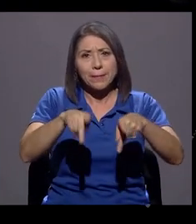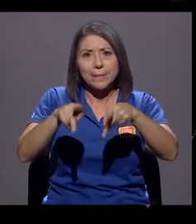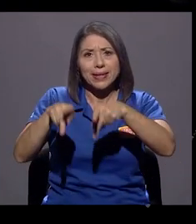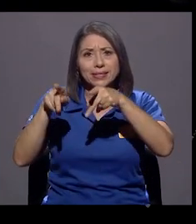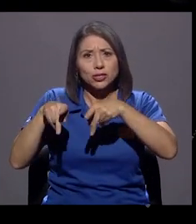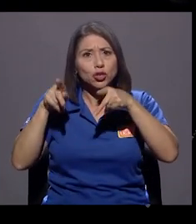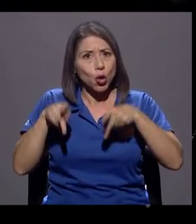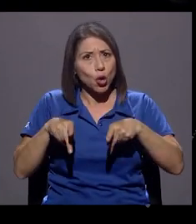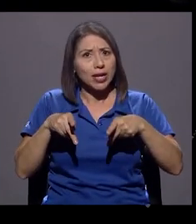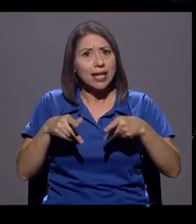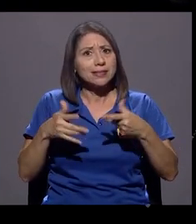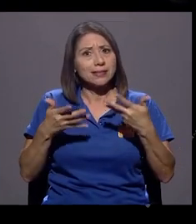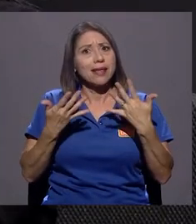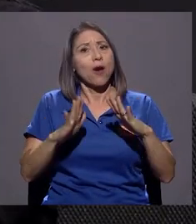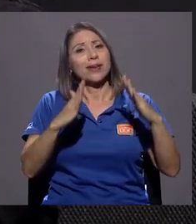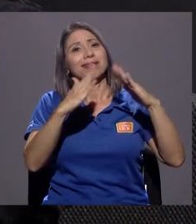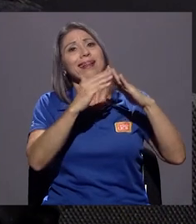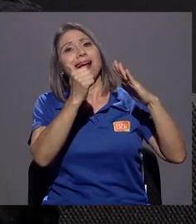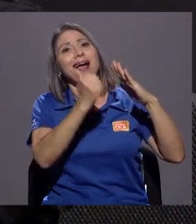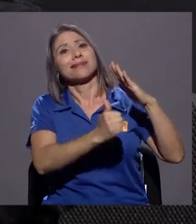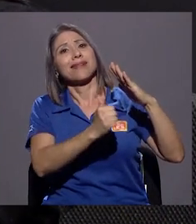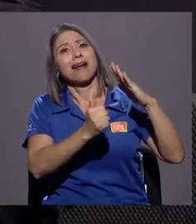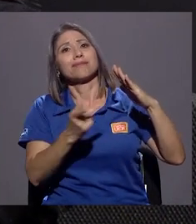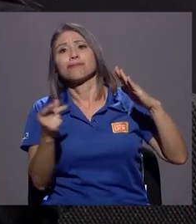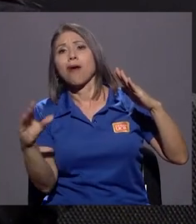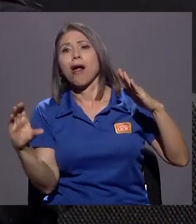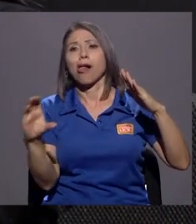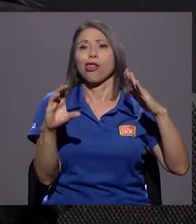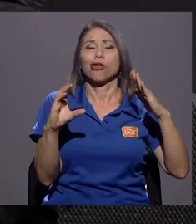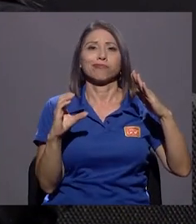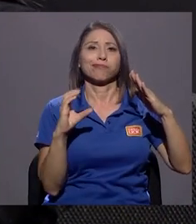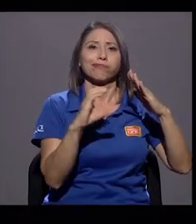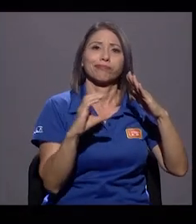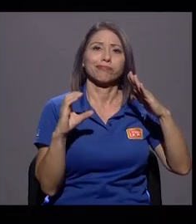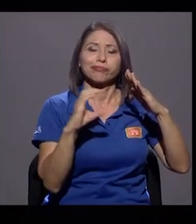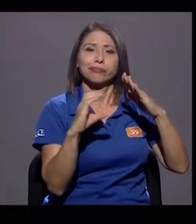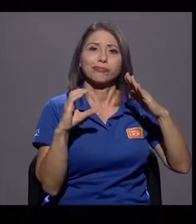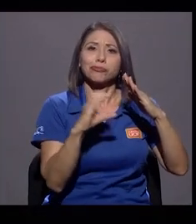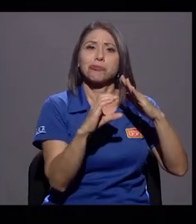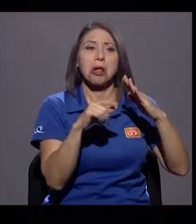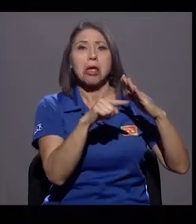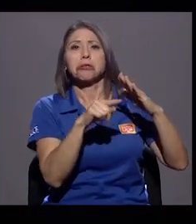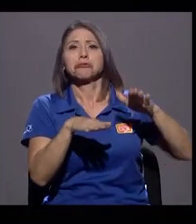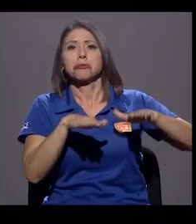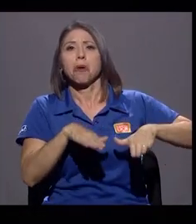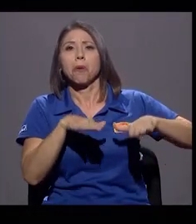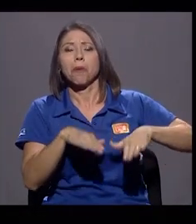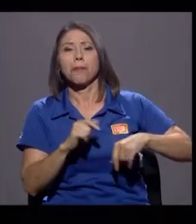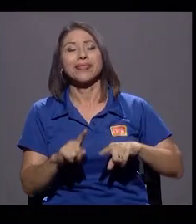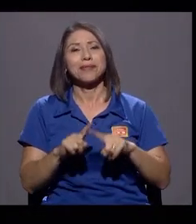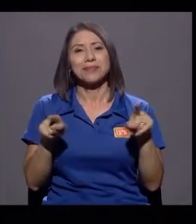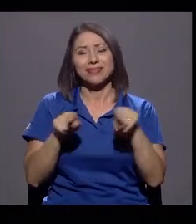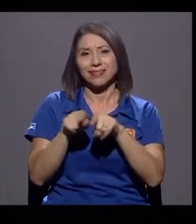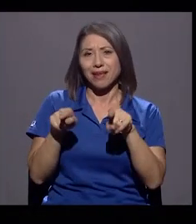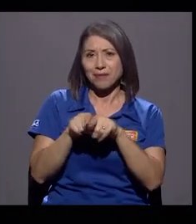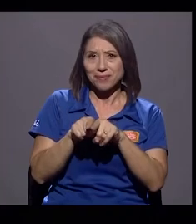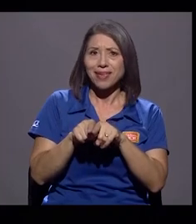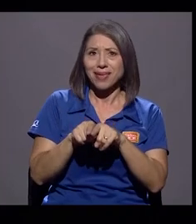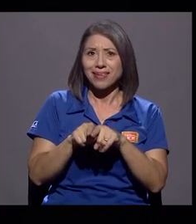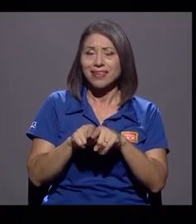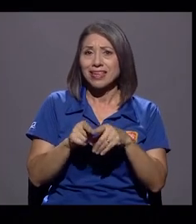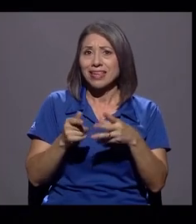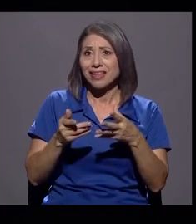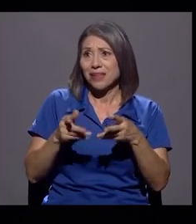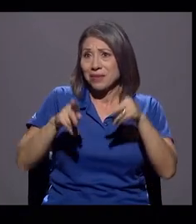estar recibiendo su dinero en la casa con total tranquilidad, pero también se encuentran algunos casos de